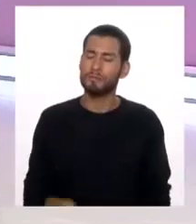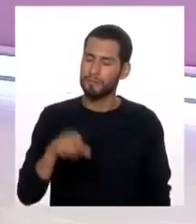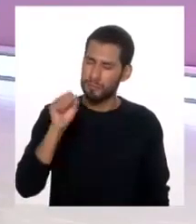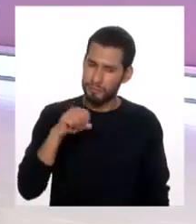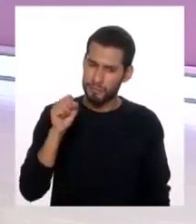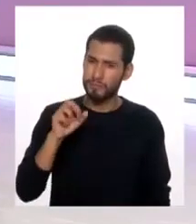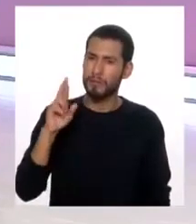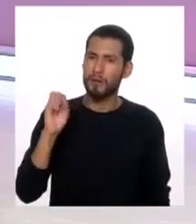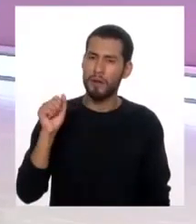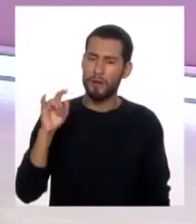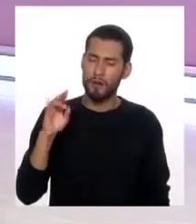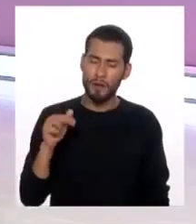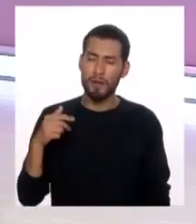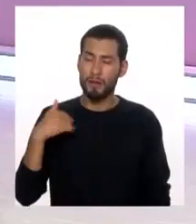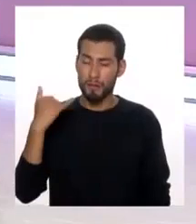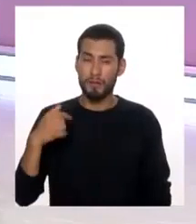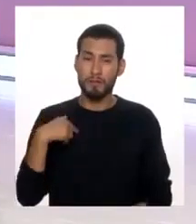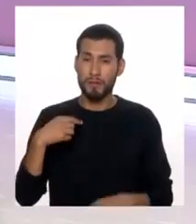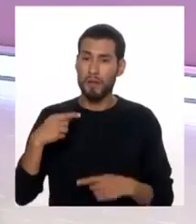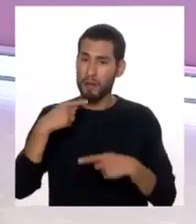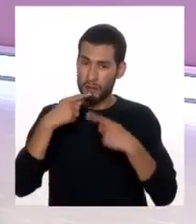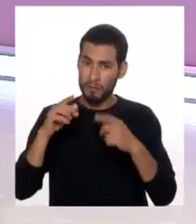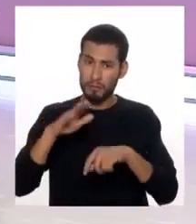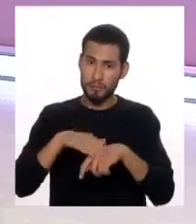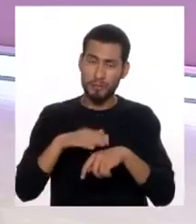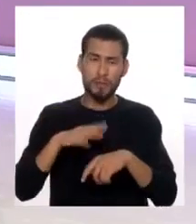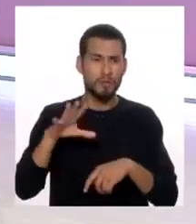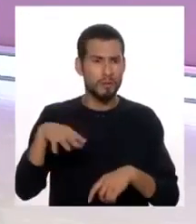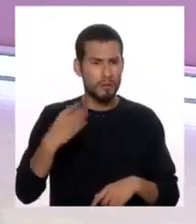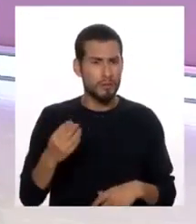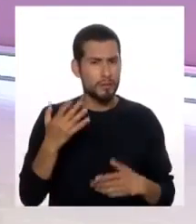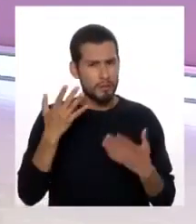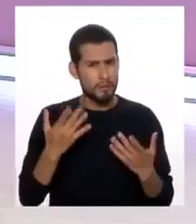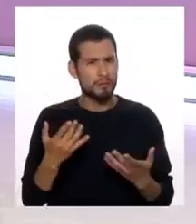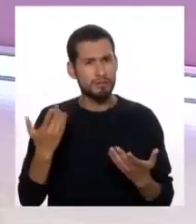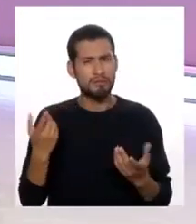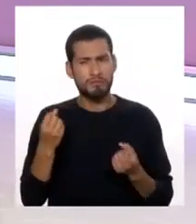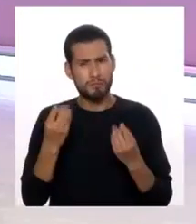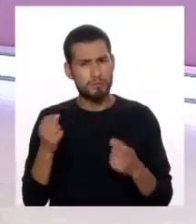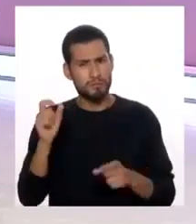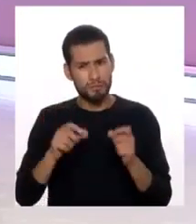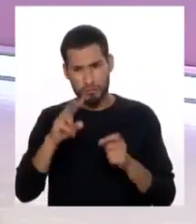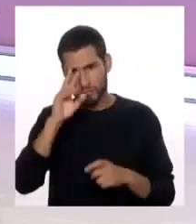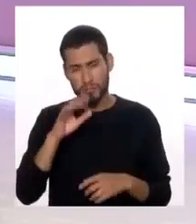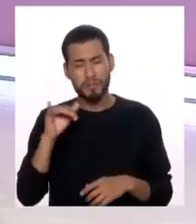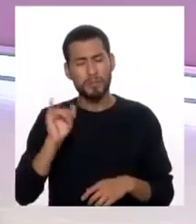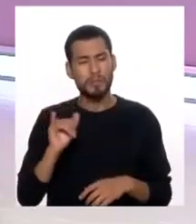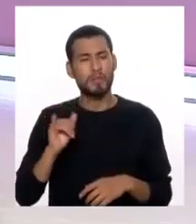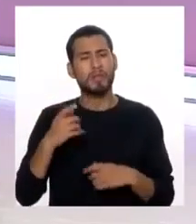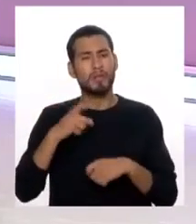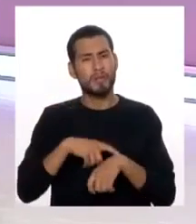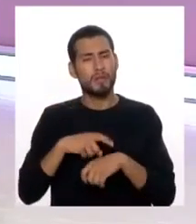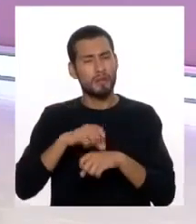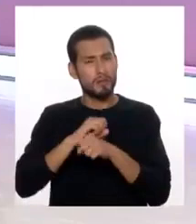entendemos y vamos a poner alerta a esta situación, porque de repente la viven muchos peruanos y más en el tiempo de pandemia, ¿no es cierto,